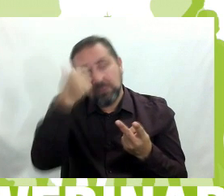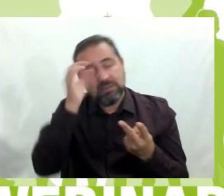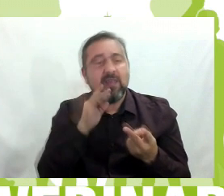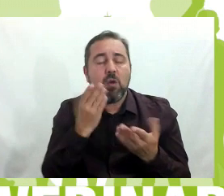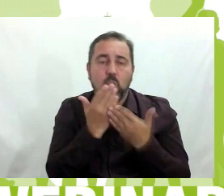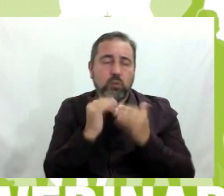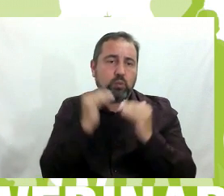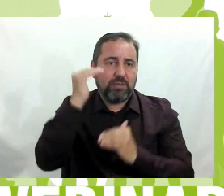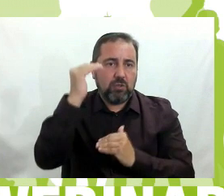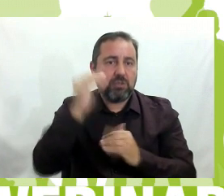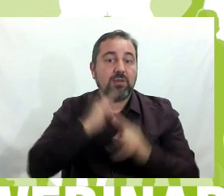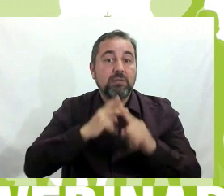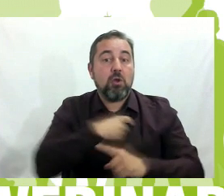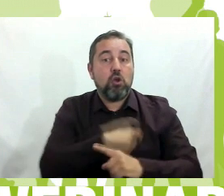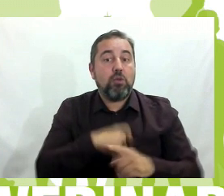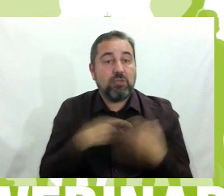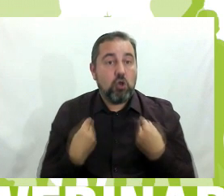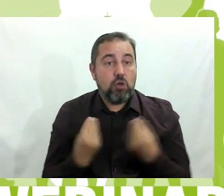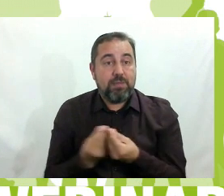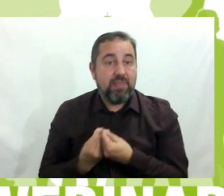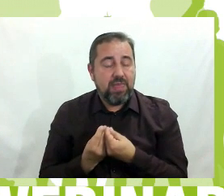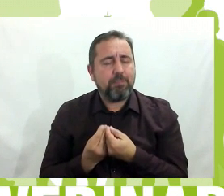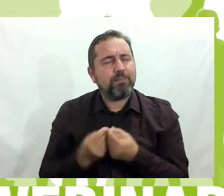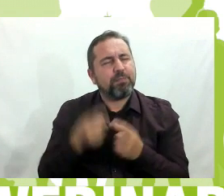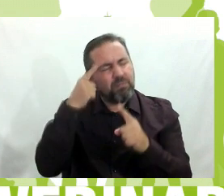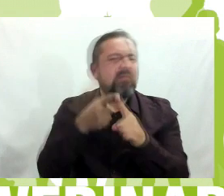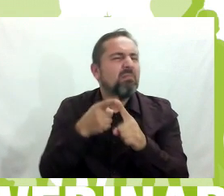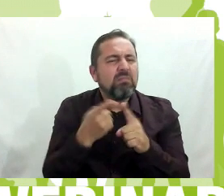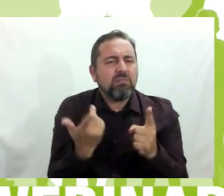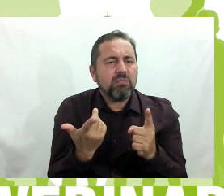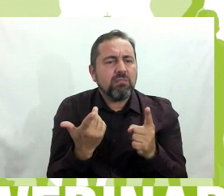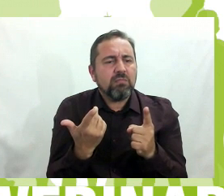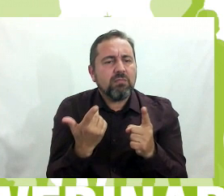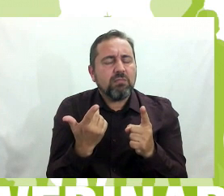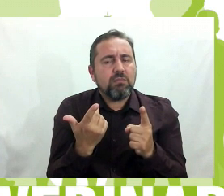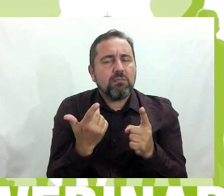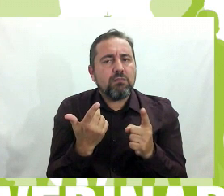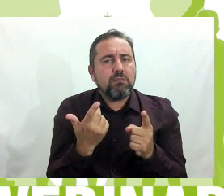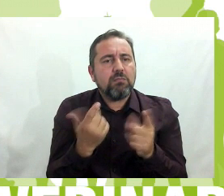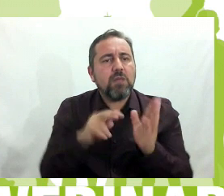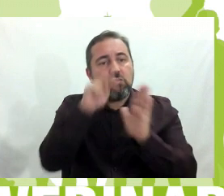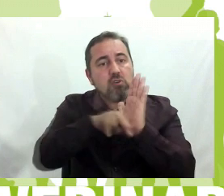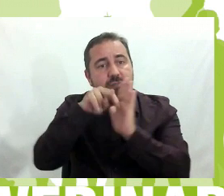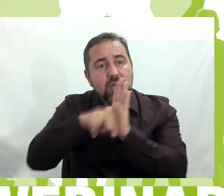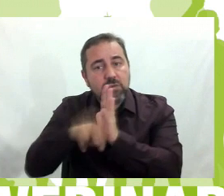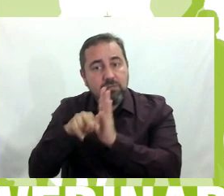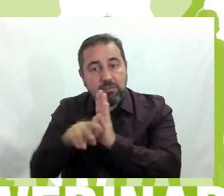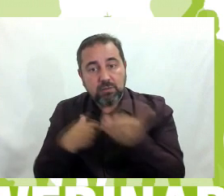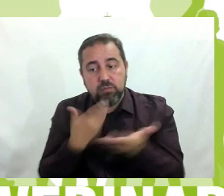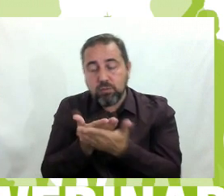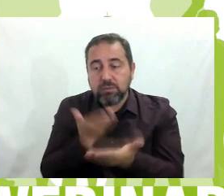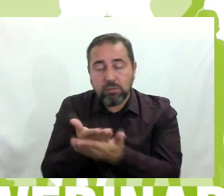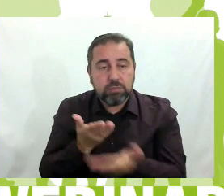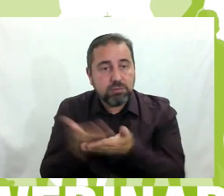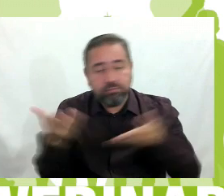convivencia lo que hace es, todas las normas que se propusieron, pues hizo